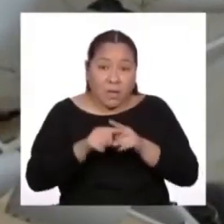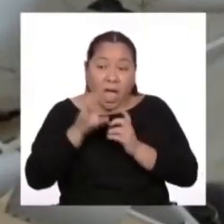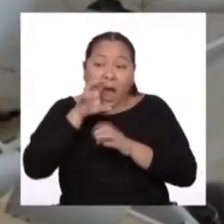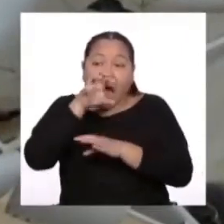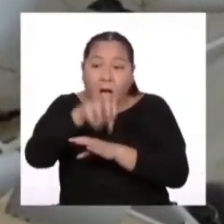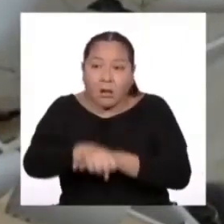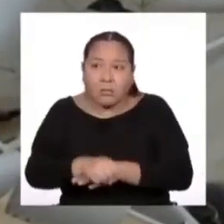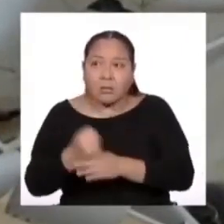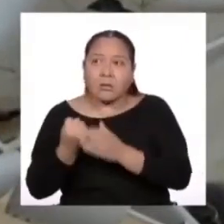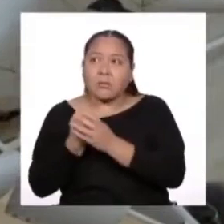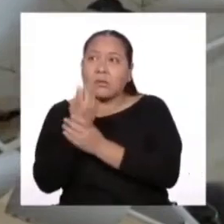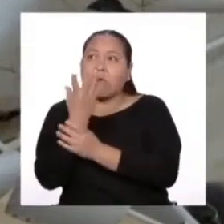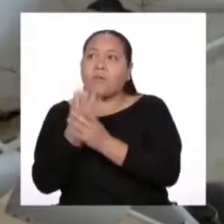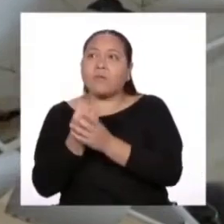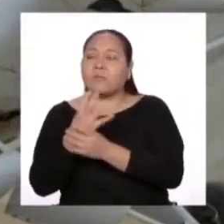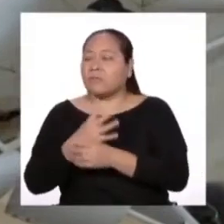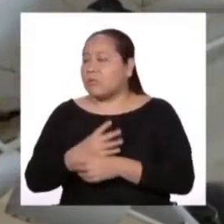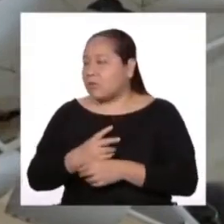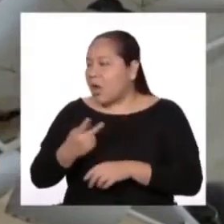No,